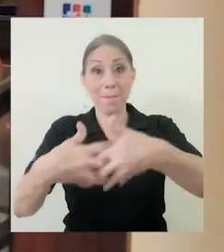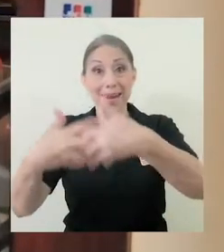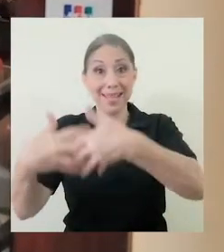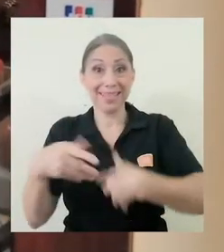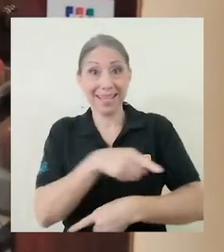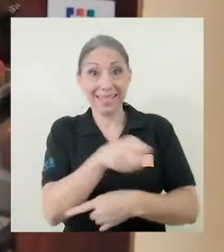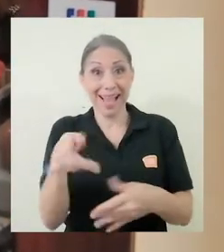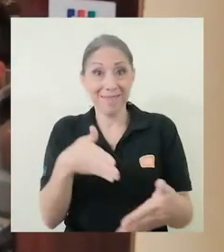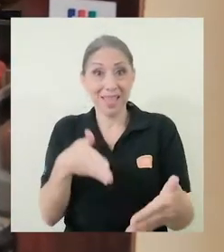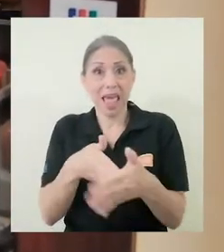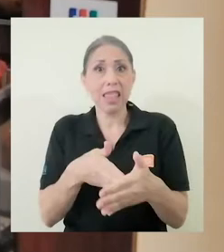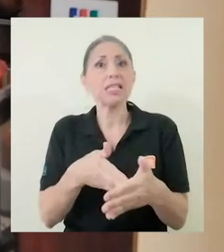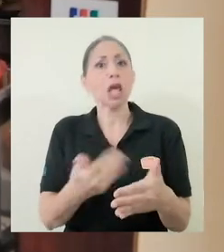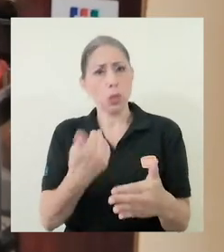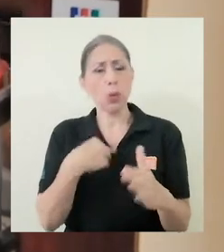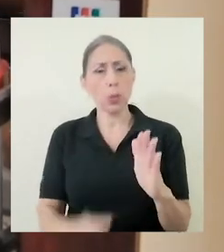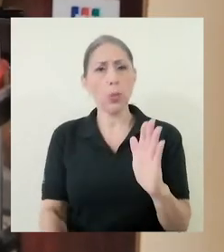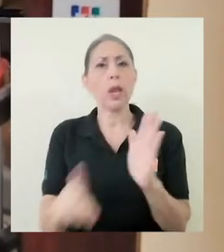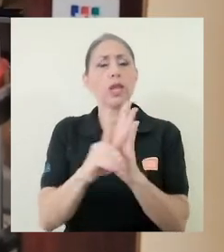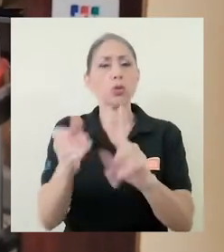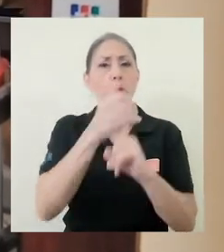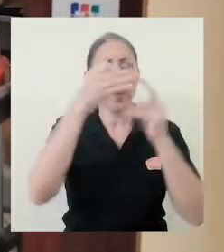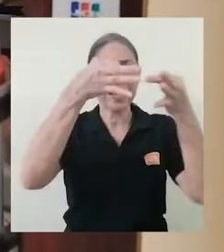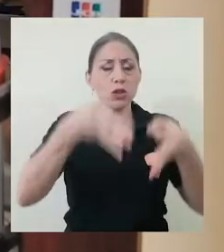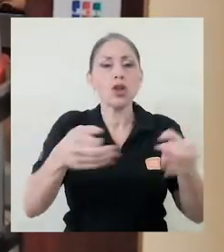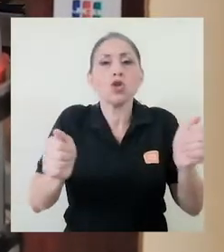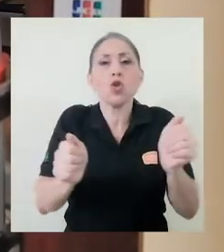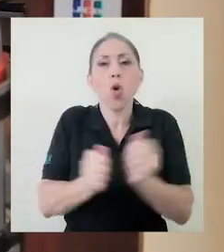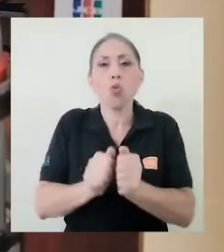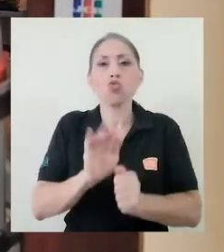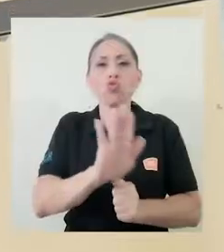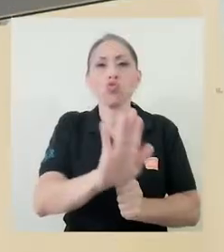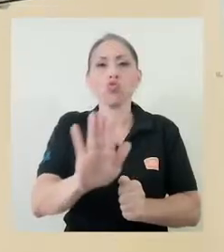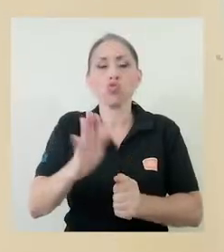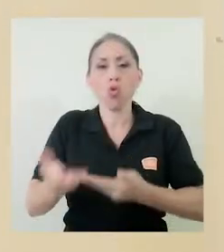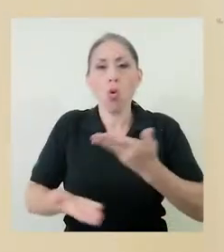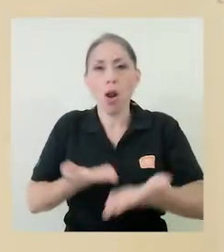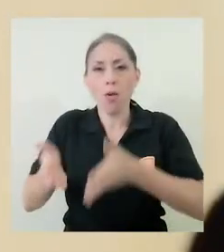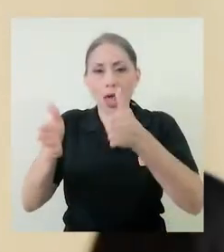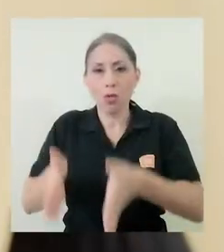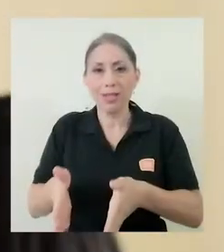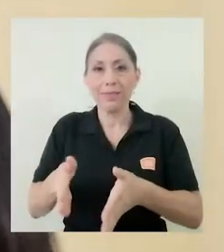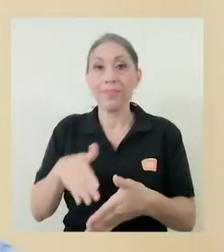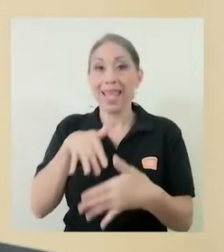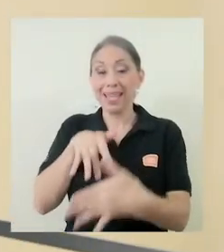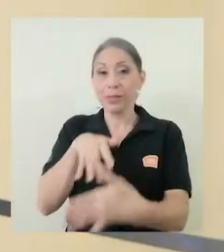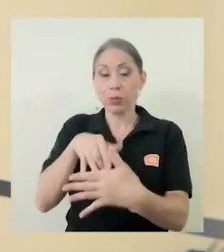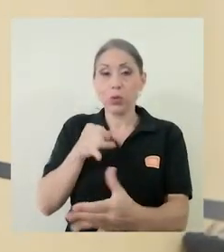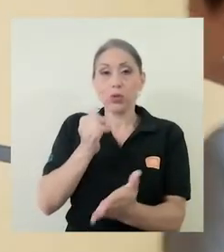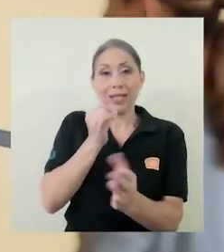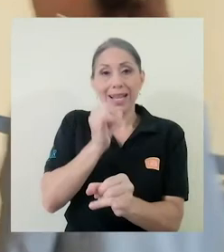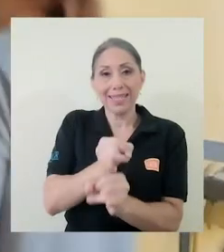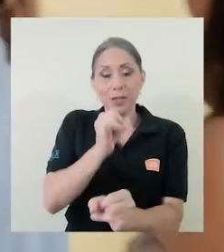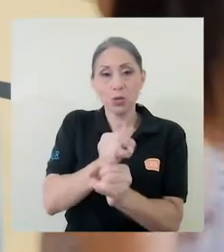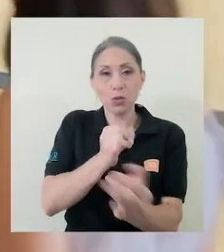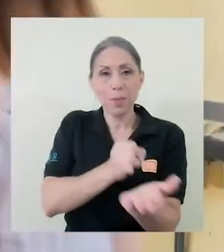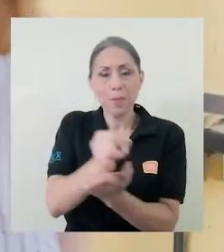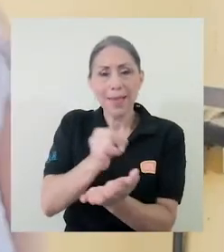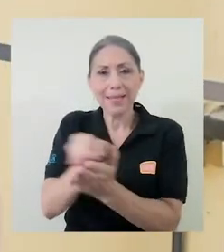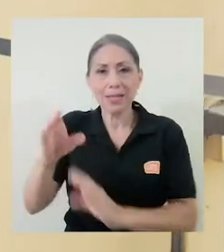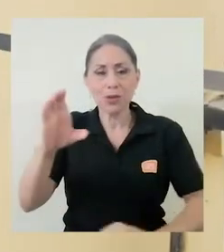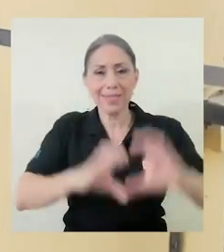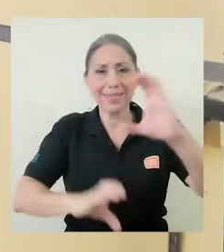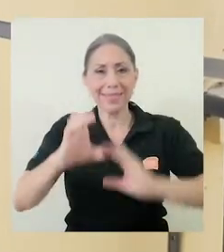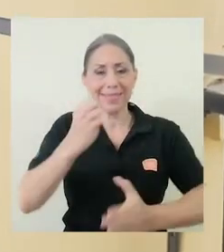empresas afectadas de tomar decisiones con sus colaboradores. Según estudios del Instituto de Investigaciones en